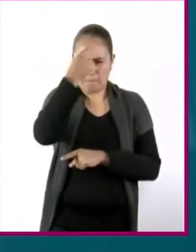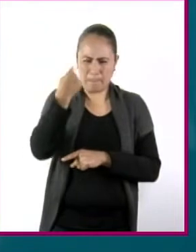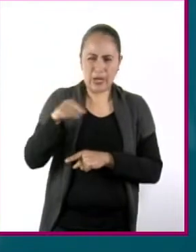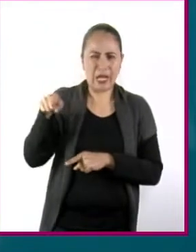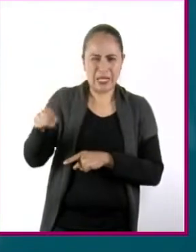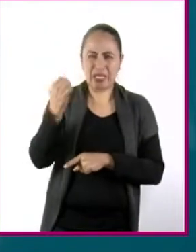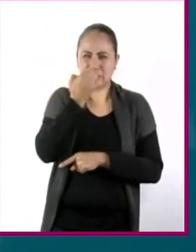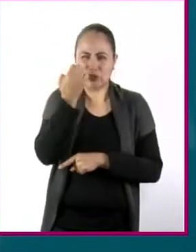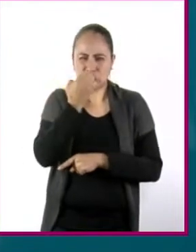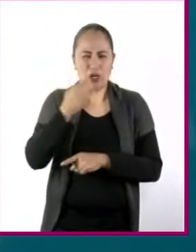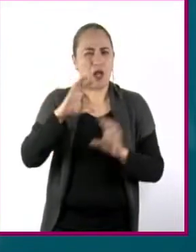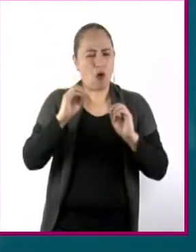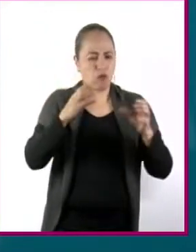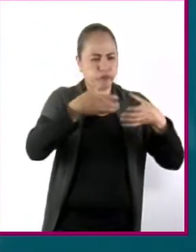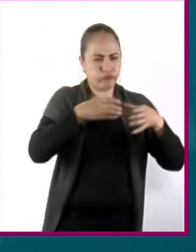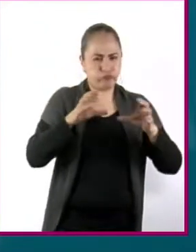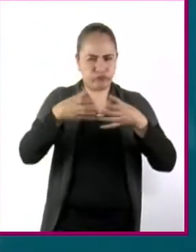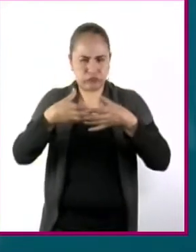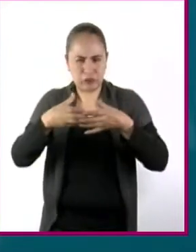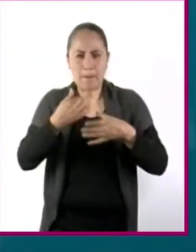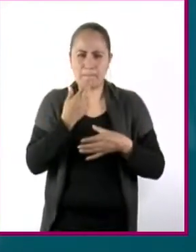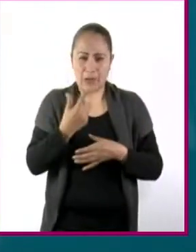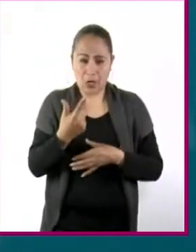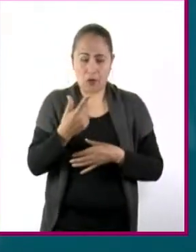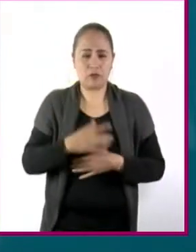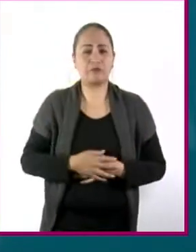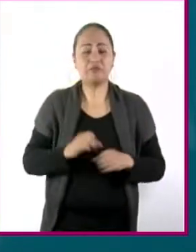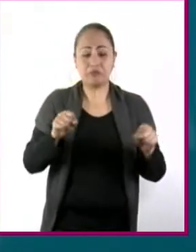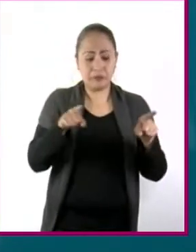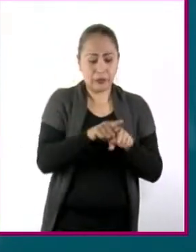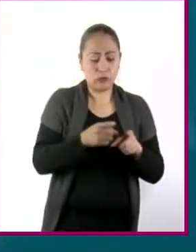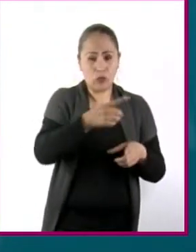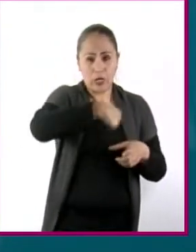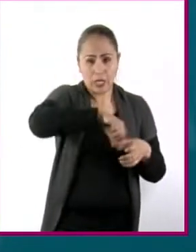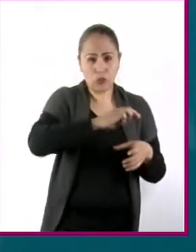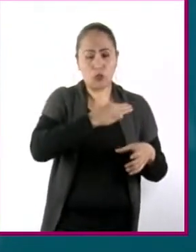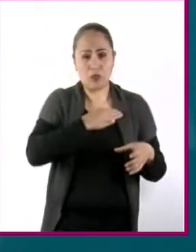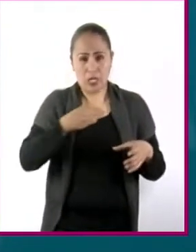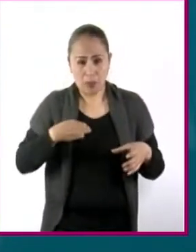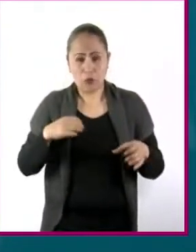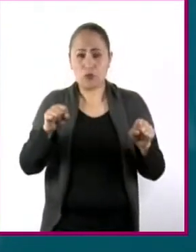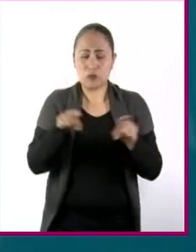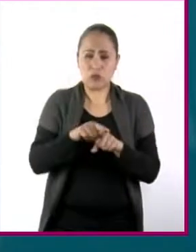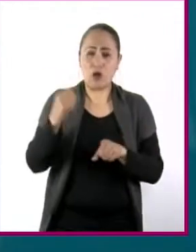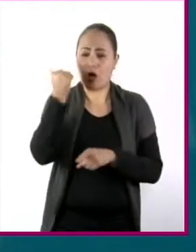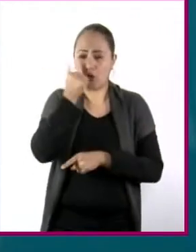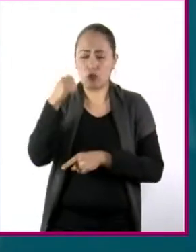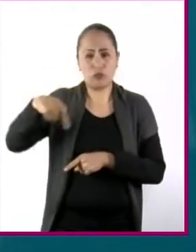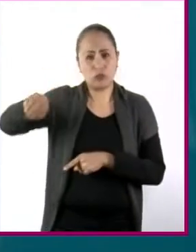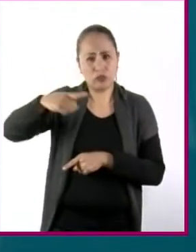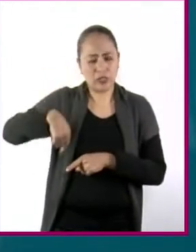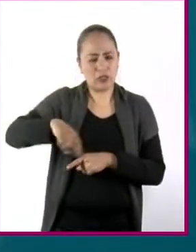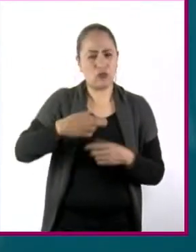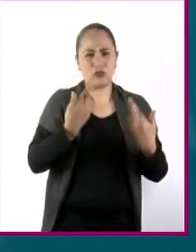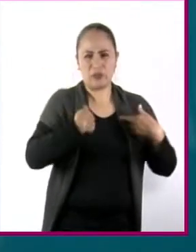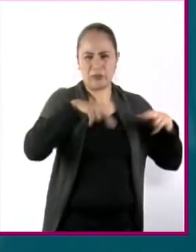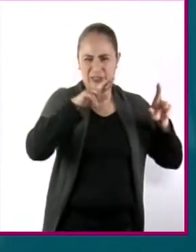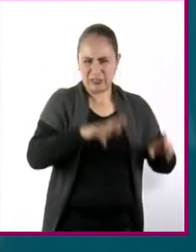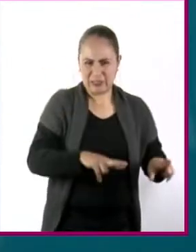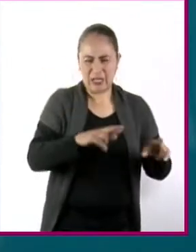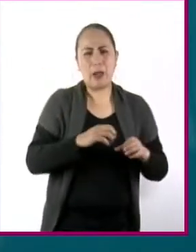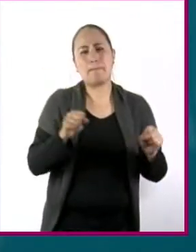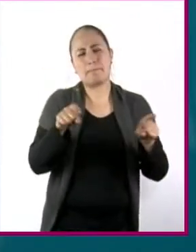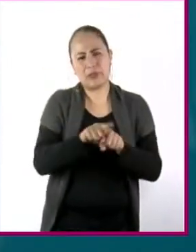y comunitaria, tanto en sus integrantes como en estudiantes representados. Algunas habilidades que se pueden